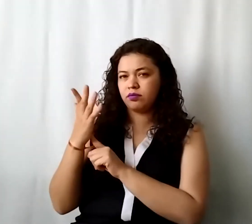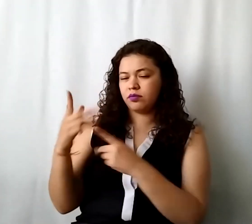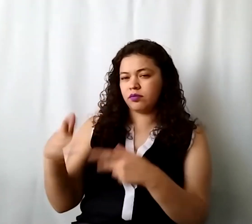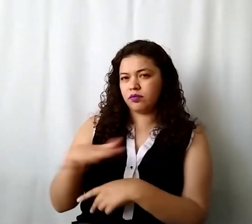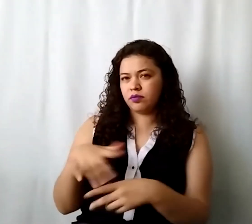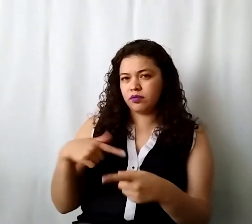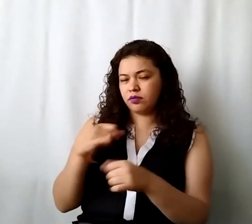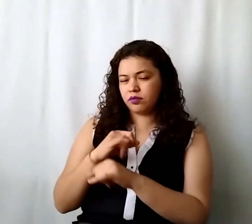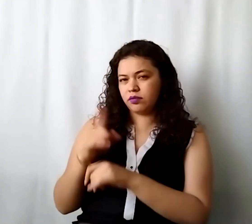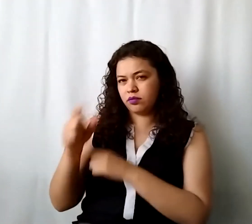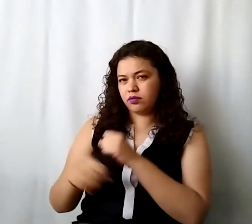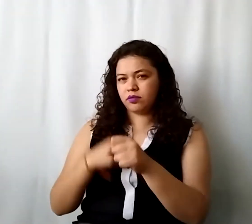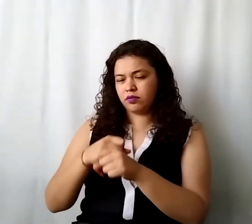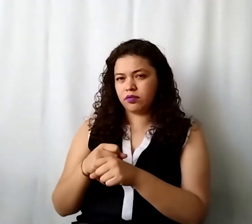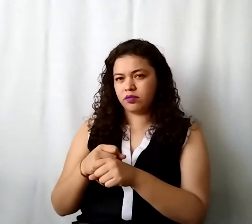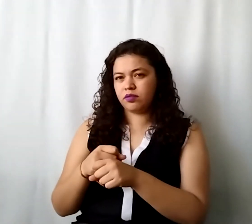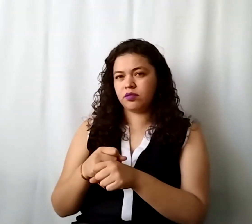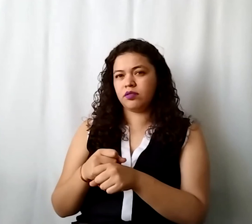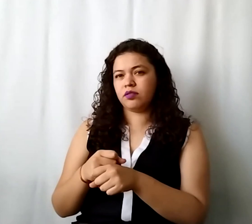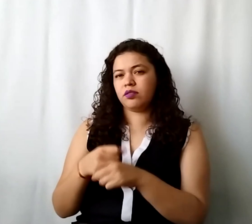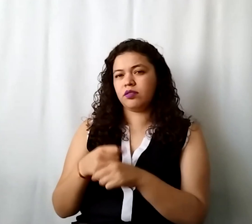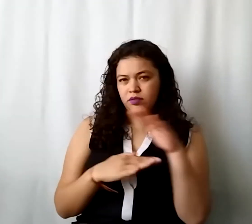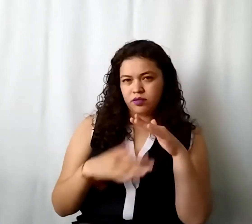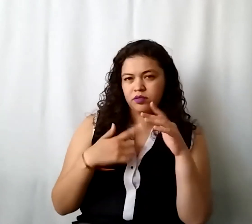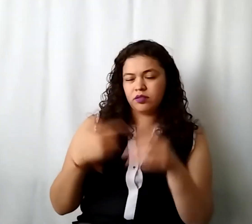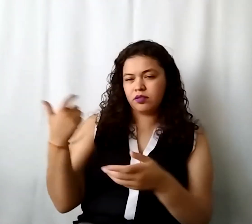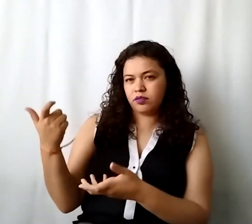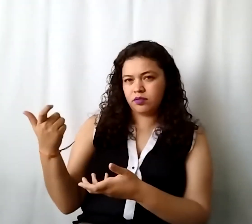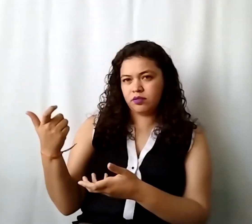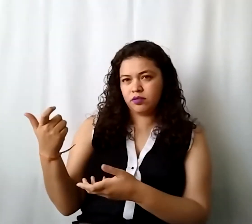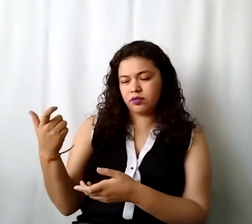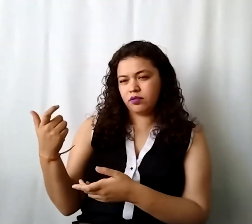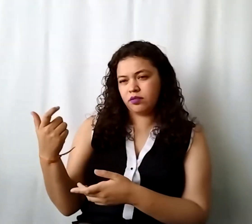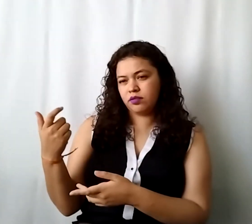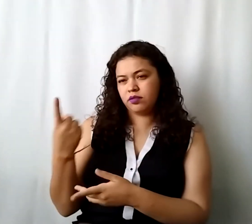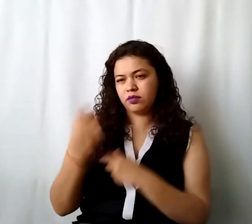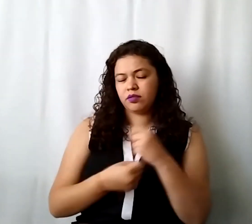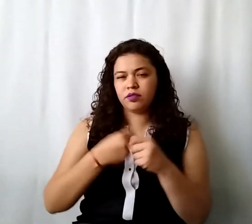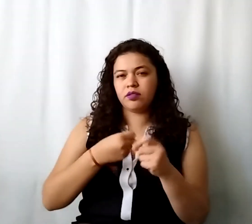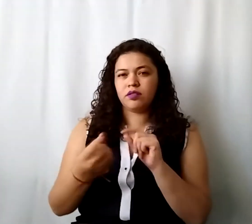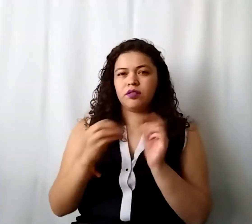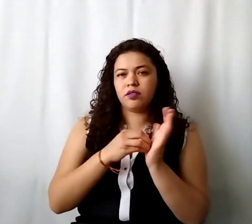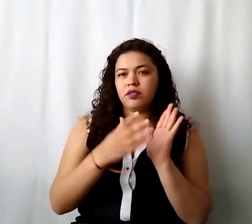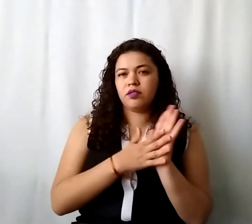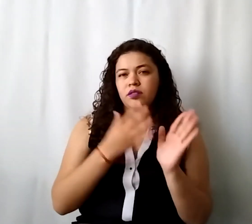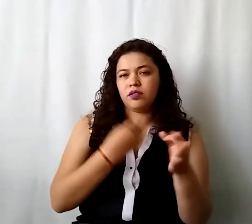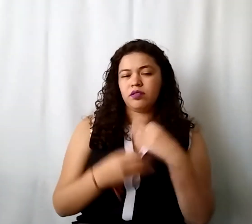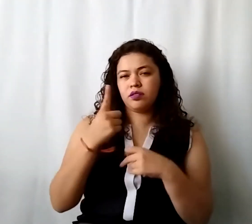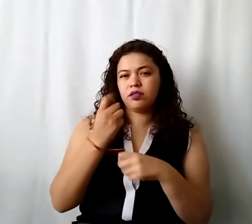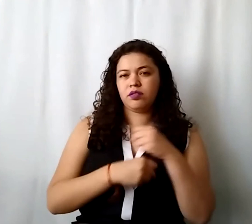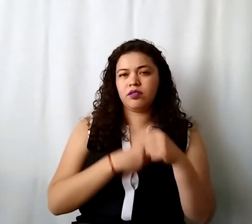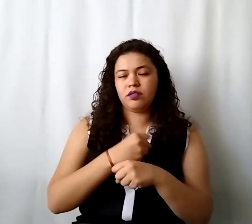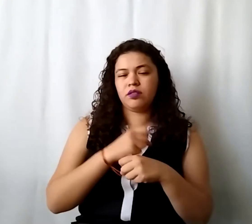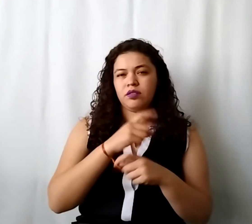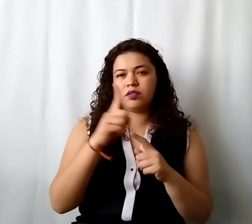informe anual habiendo tomado de base el presupuesto en el informe anual proyectaron la población total anual como mensual